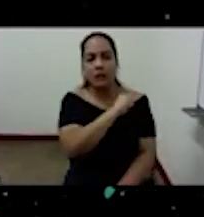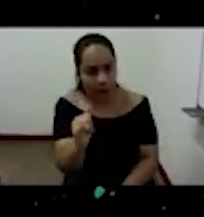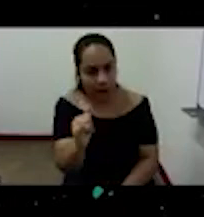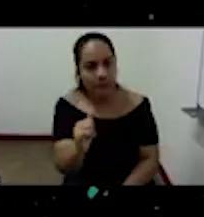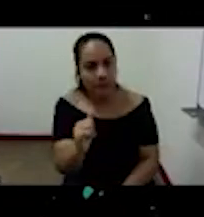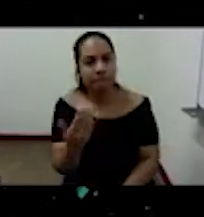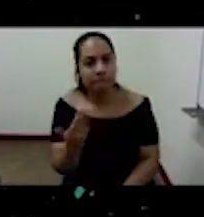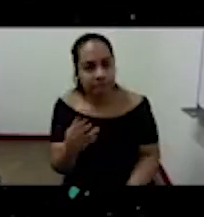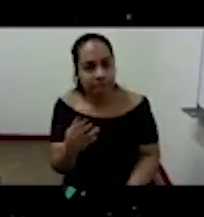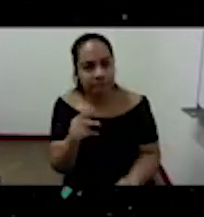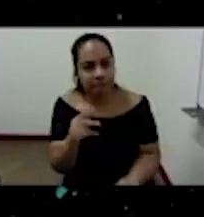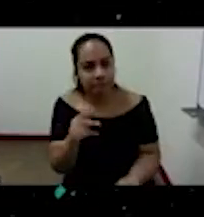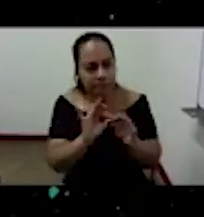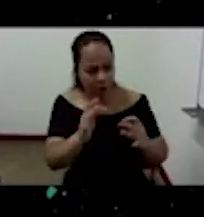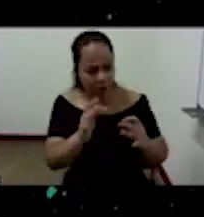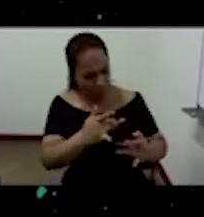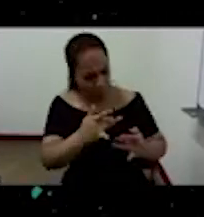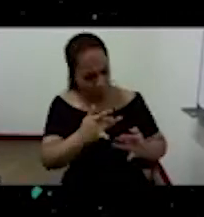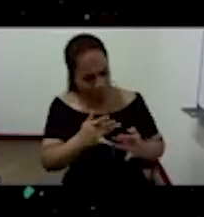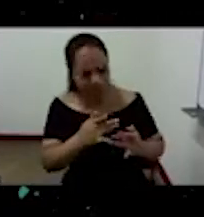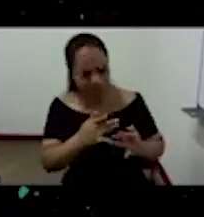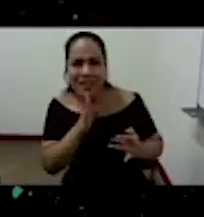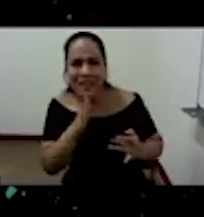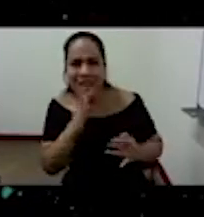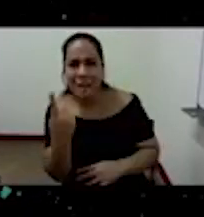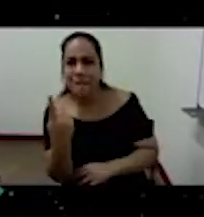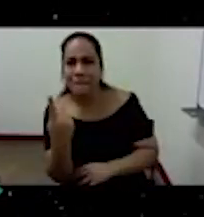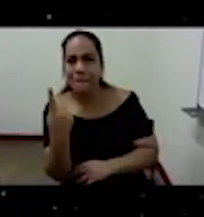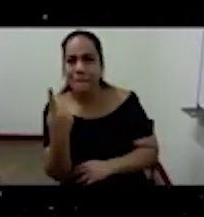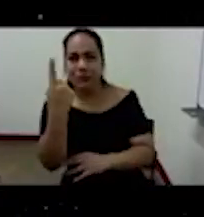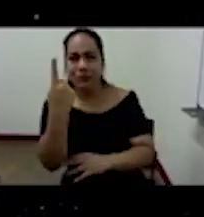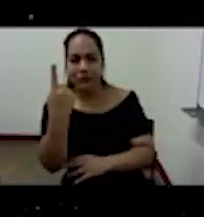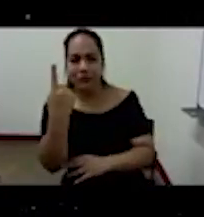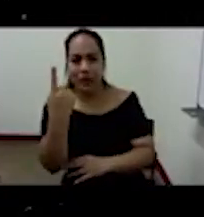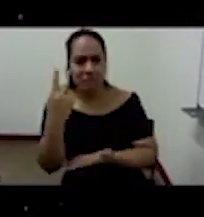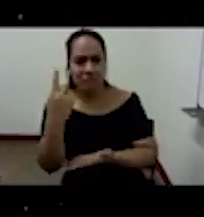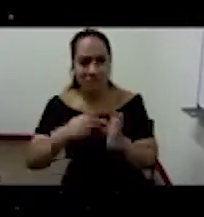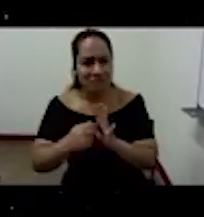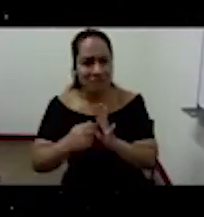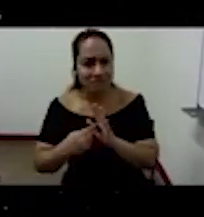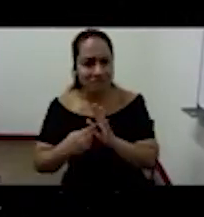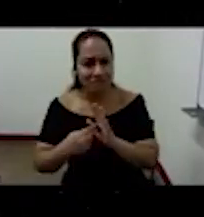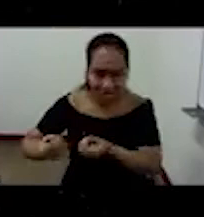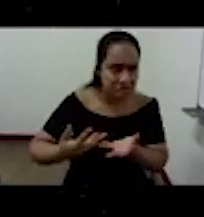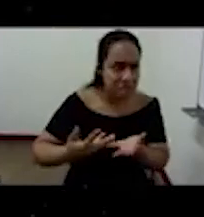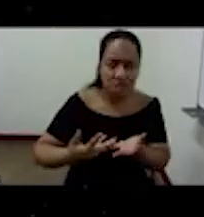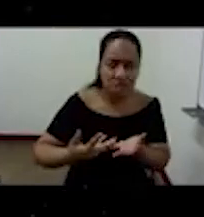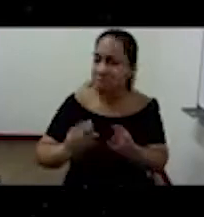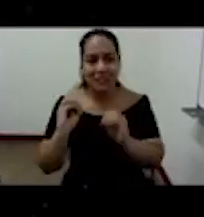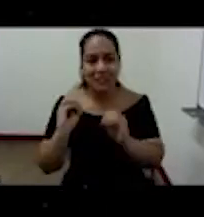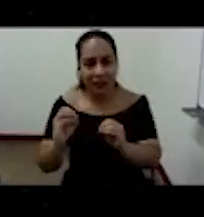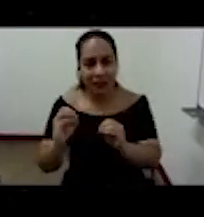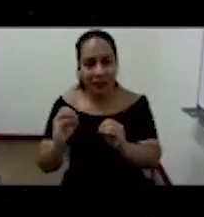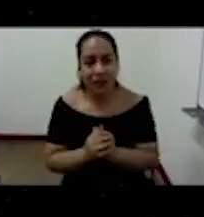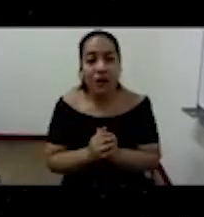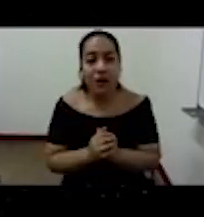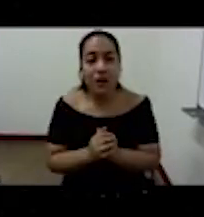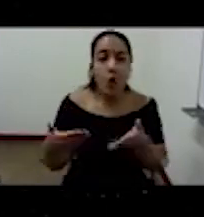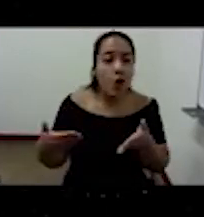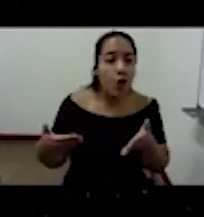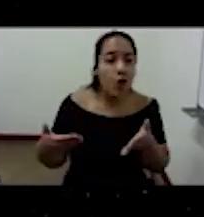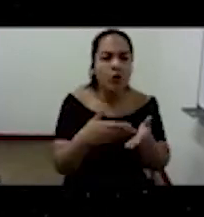voluntad política no significa nada contra los